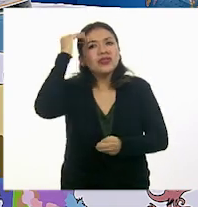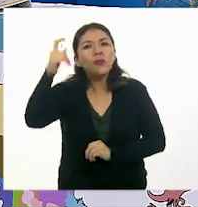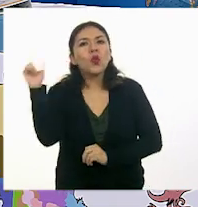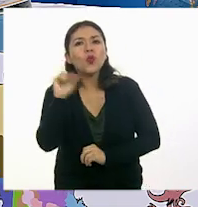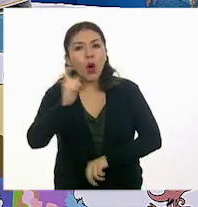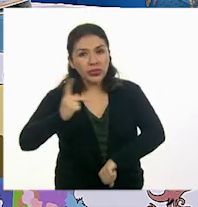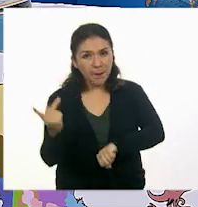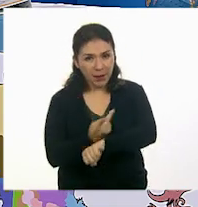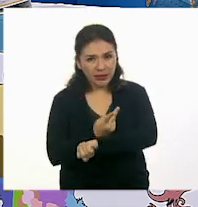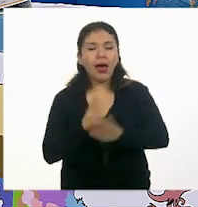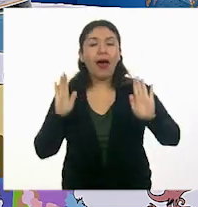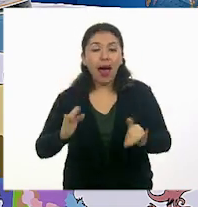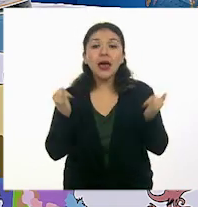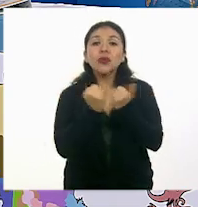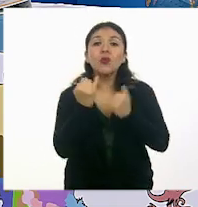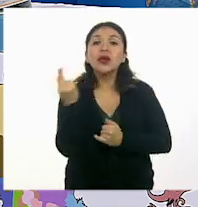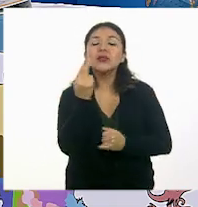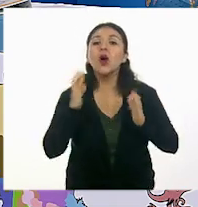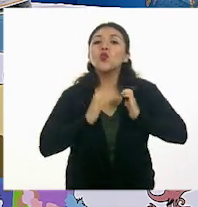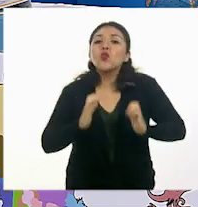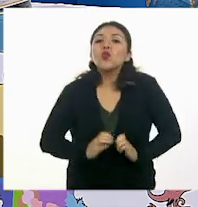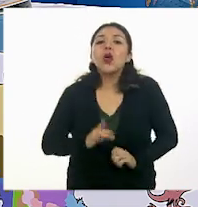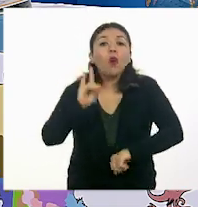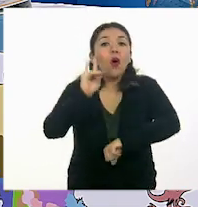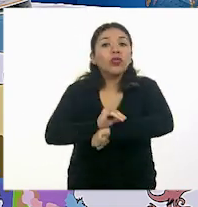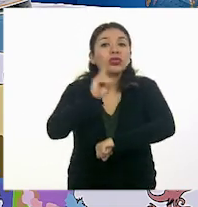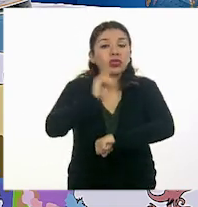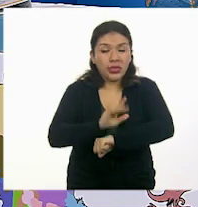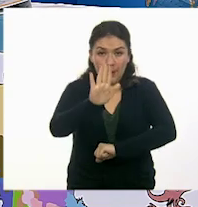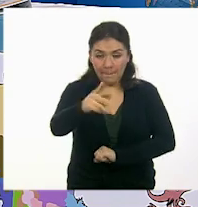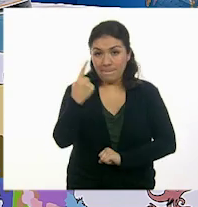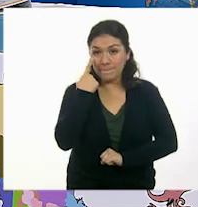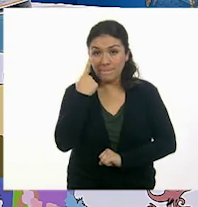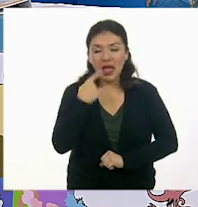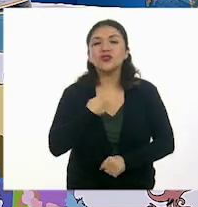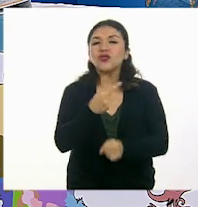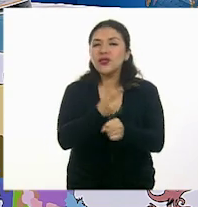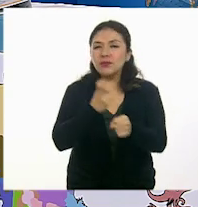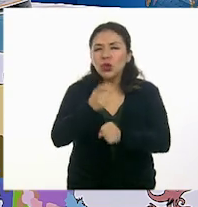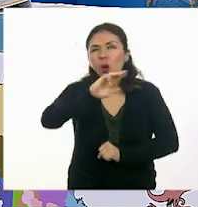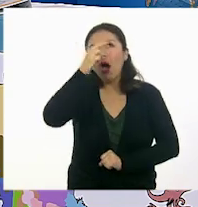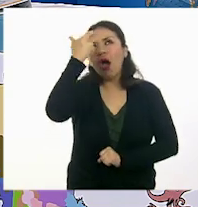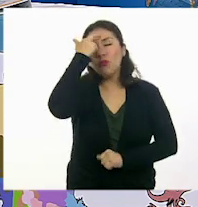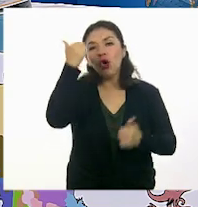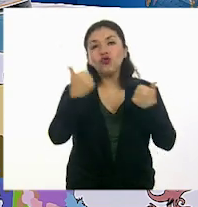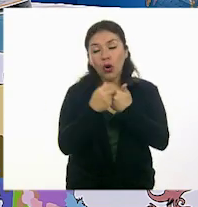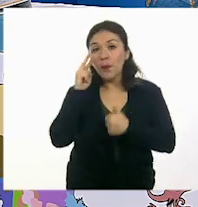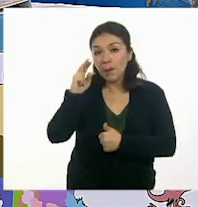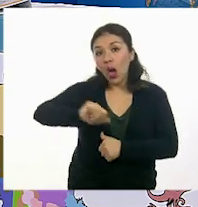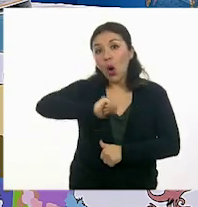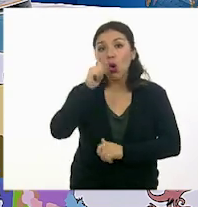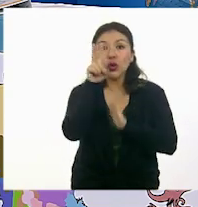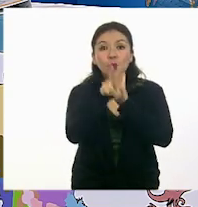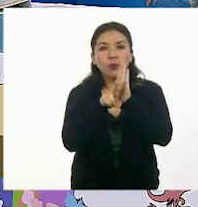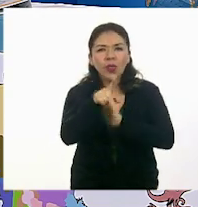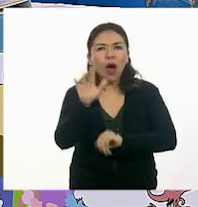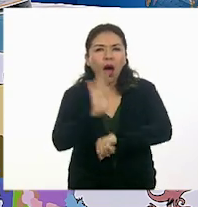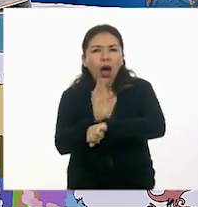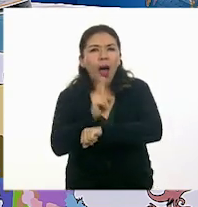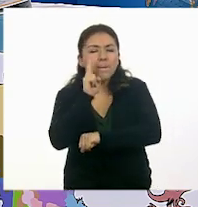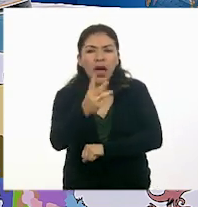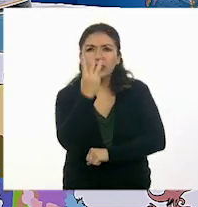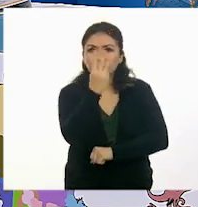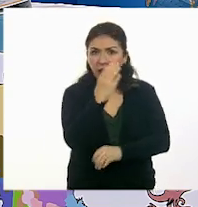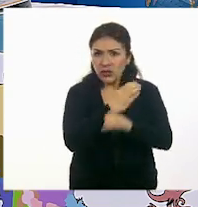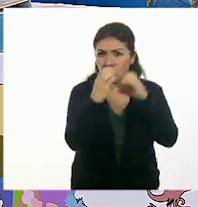ocurra el teatro, también necesitamos de un cuerpo ficticio. Mira, los invito a recordar, con ayuda del siguiente video, cómo estas tres